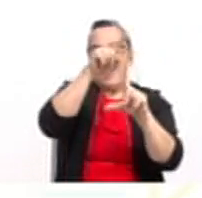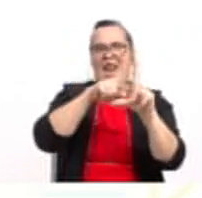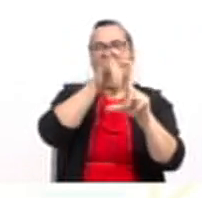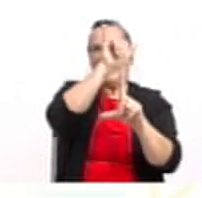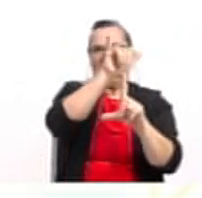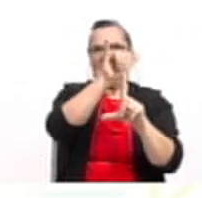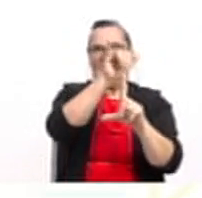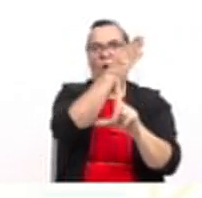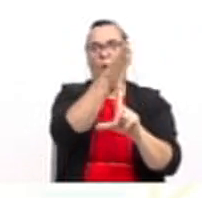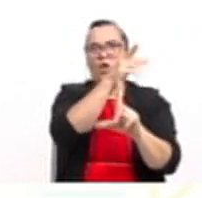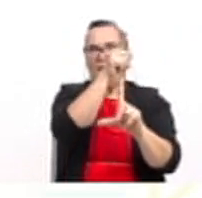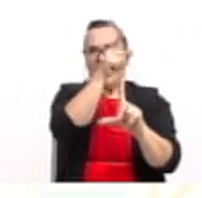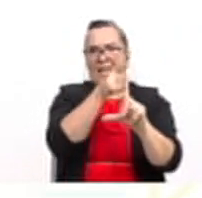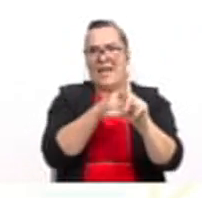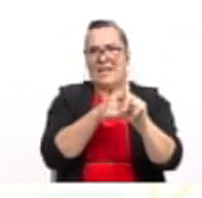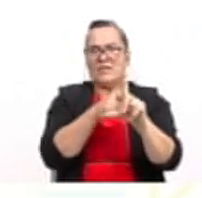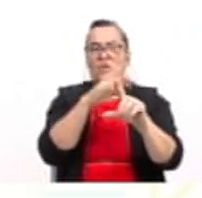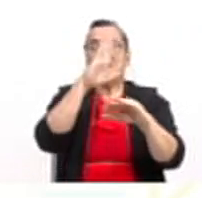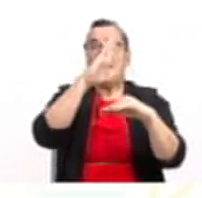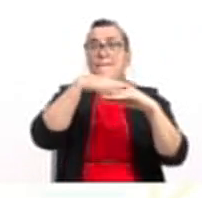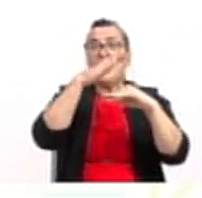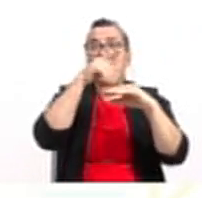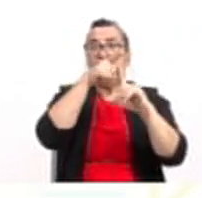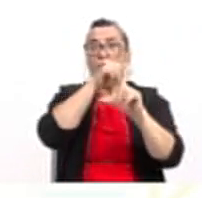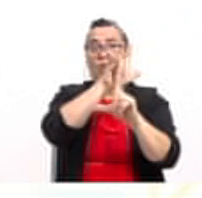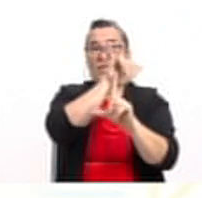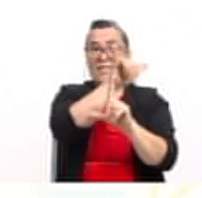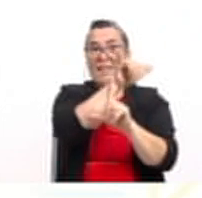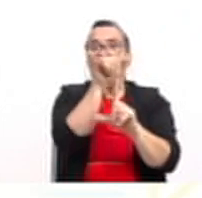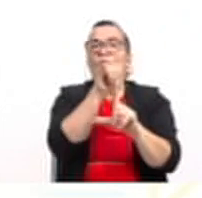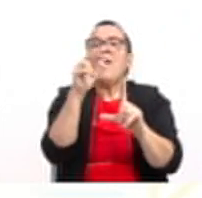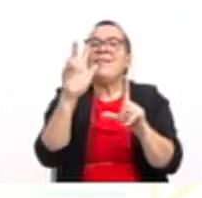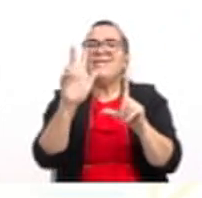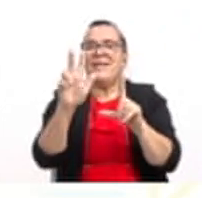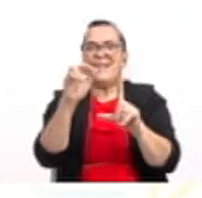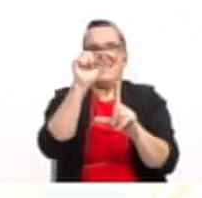ordenadas. Entonces el valor mínimo va a ser Y igual a 3.